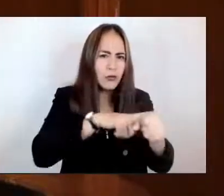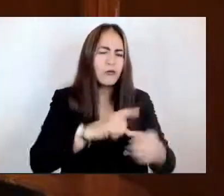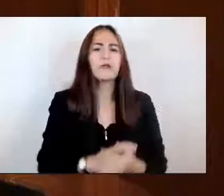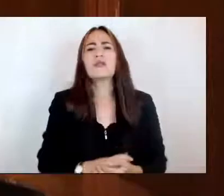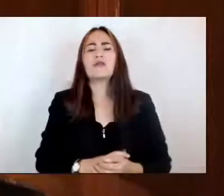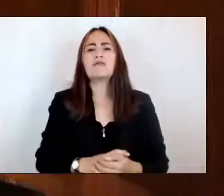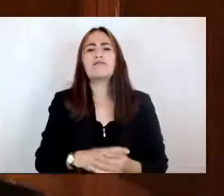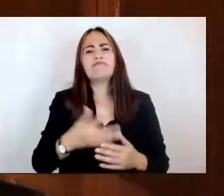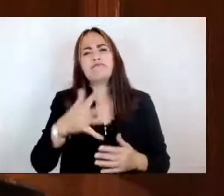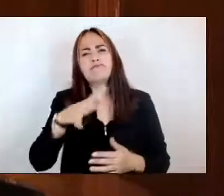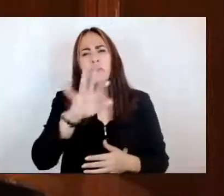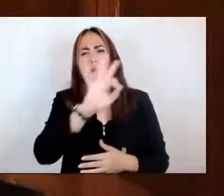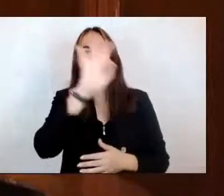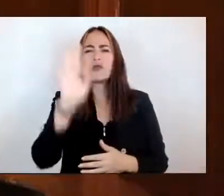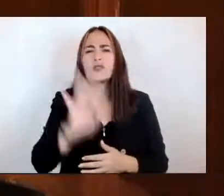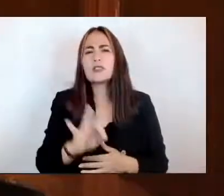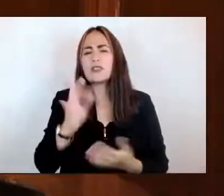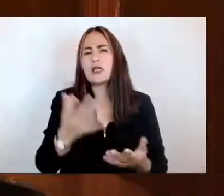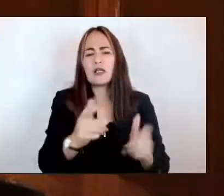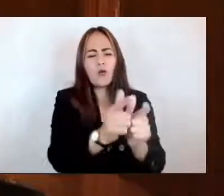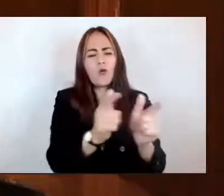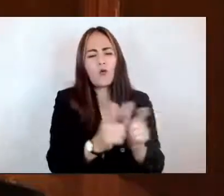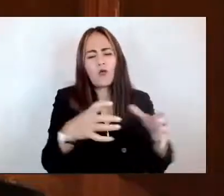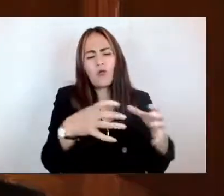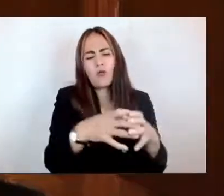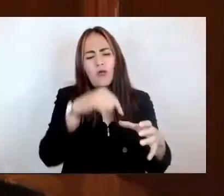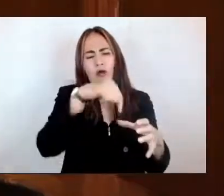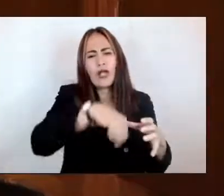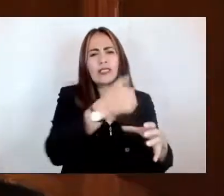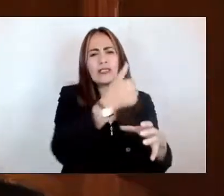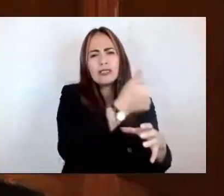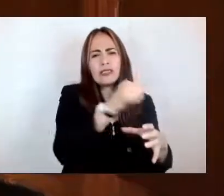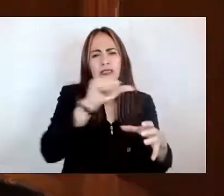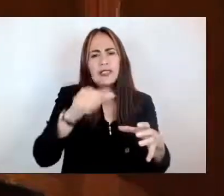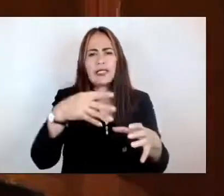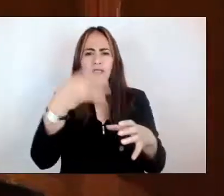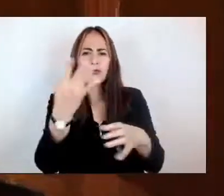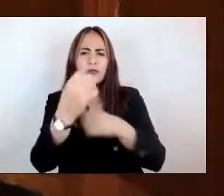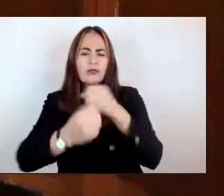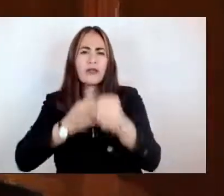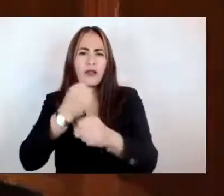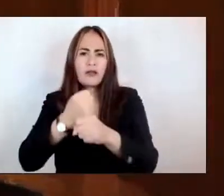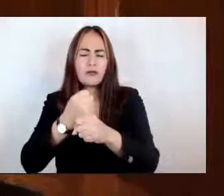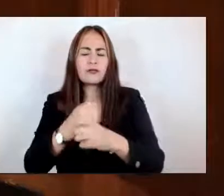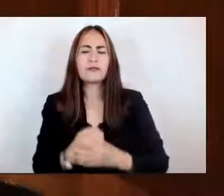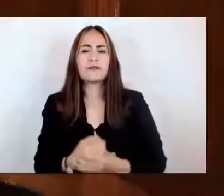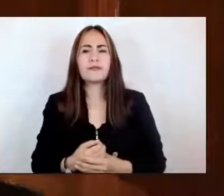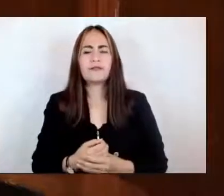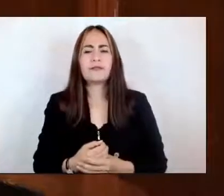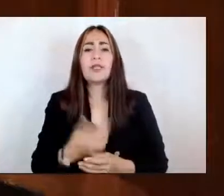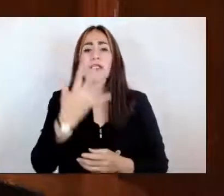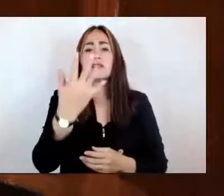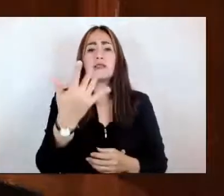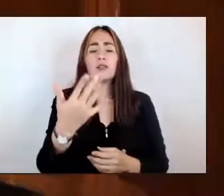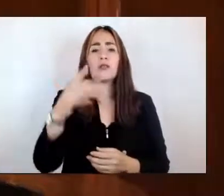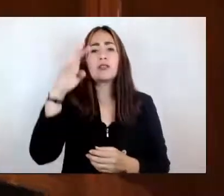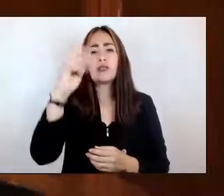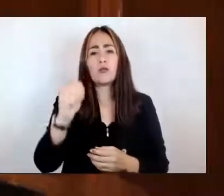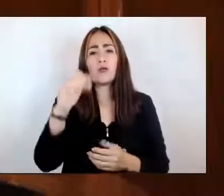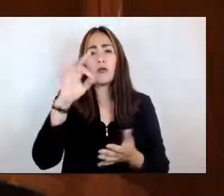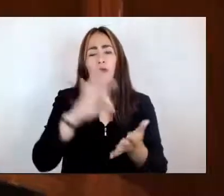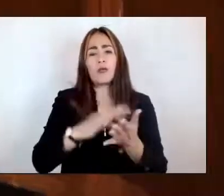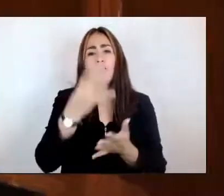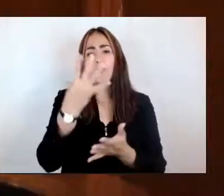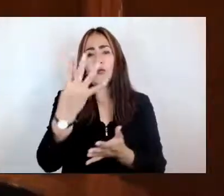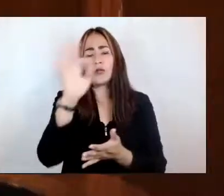porcentaje corresponde a quienes tienen entre 6 y 14 años, es el 59.4 por